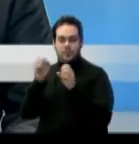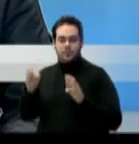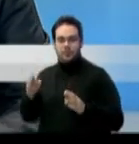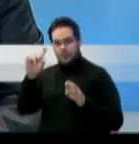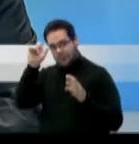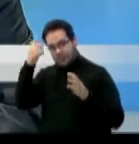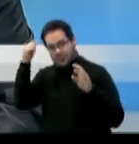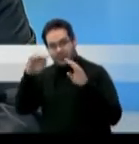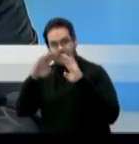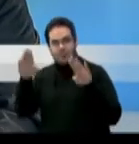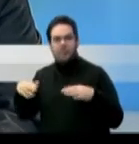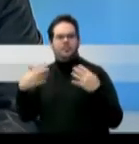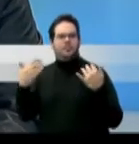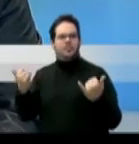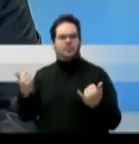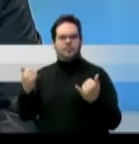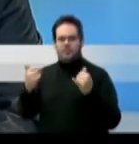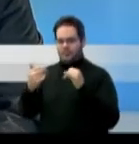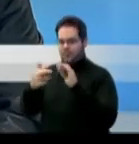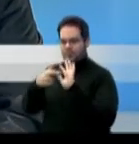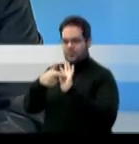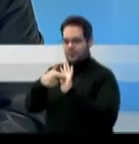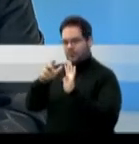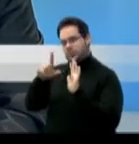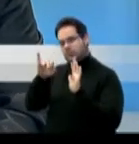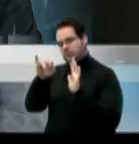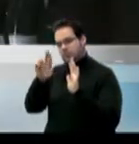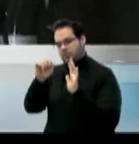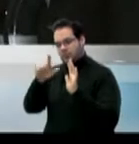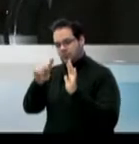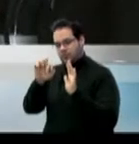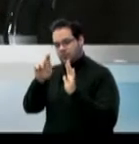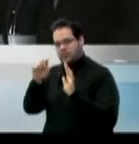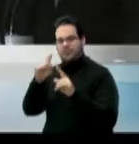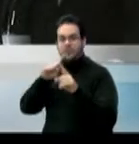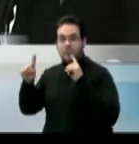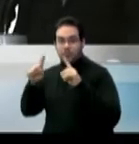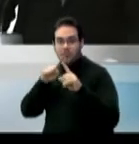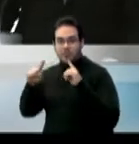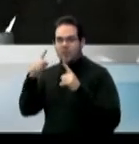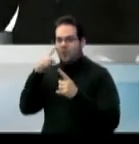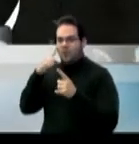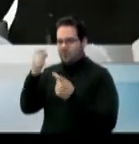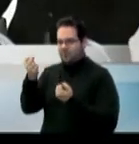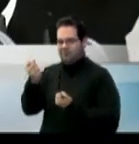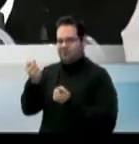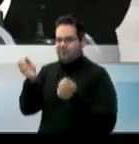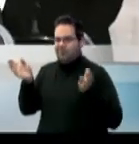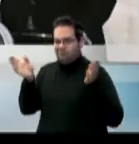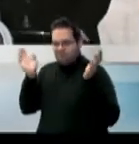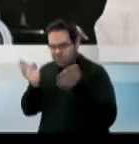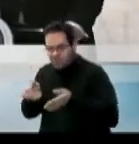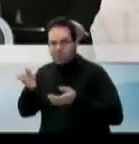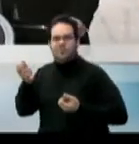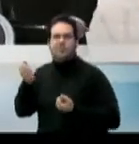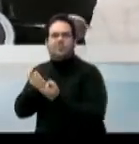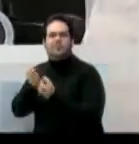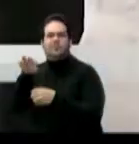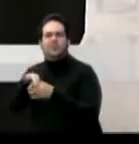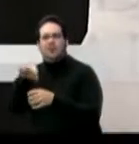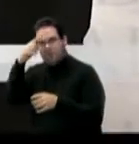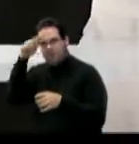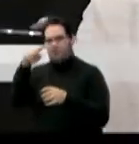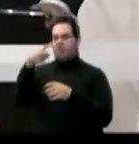encuentra en conversaciones con el representante Luis Raúl Torres para poder conseguir su voto a favor del proyecto que aumentaría el impuesto de los derivados de